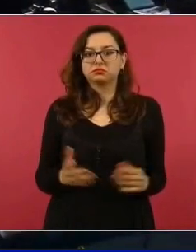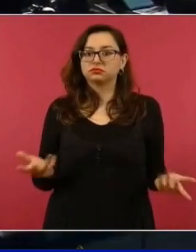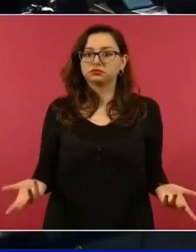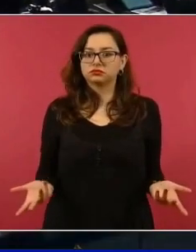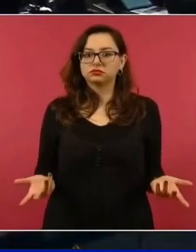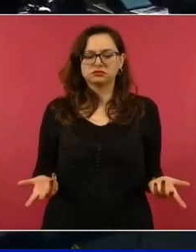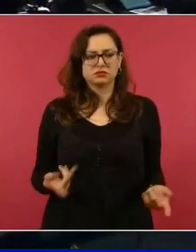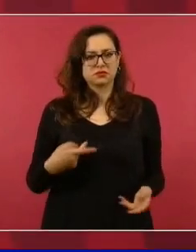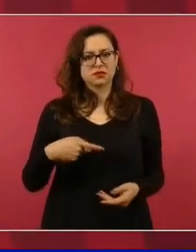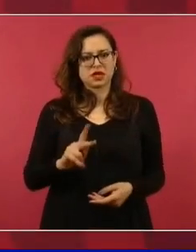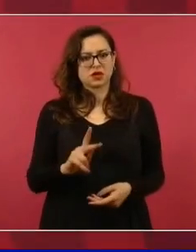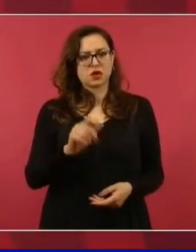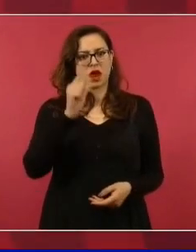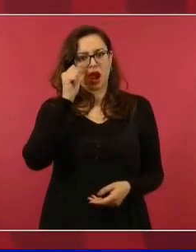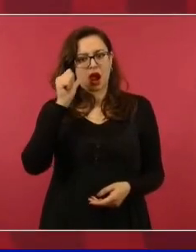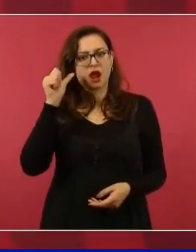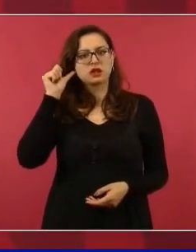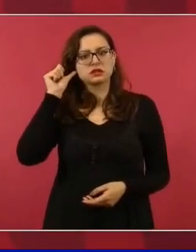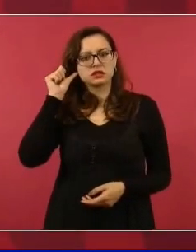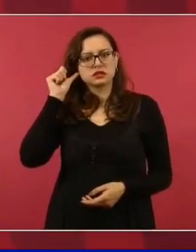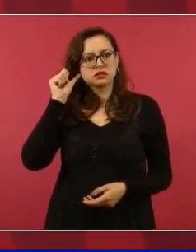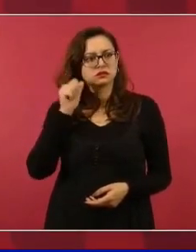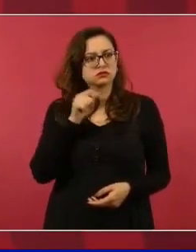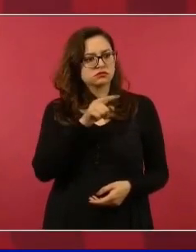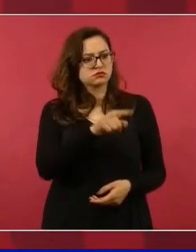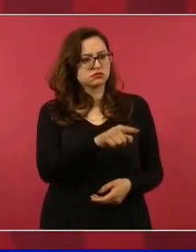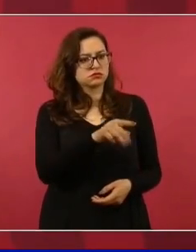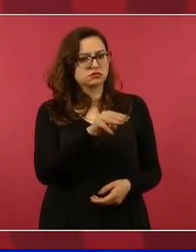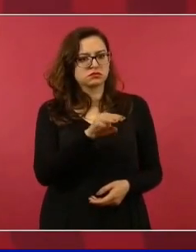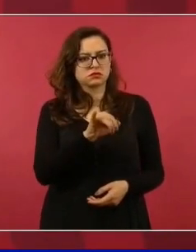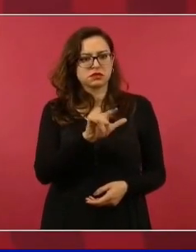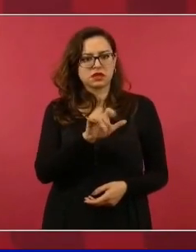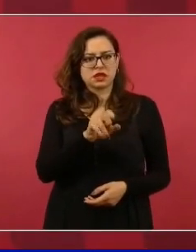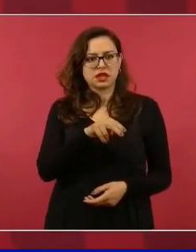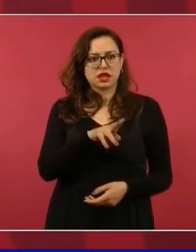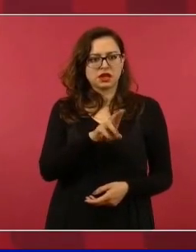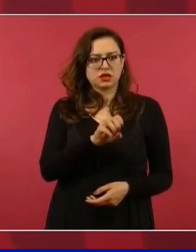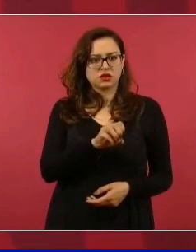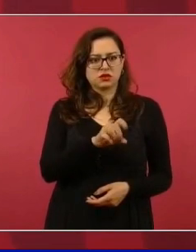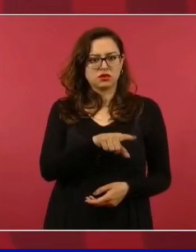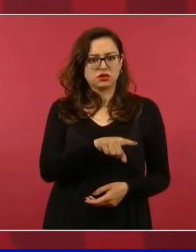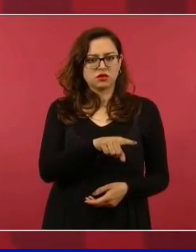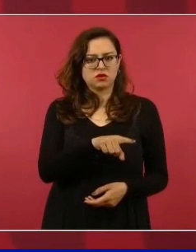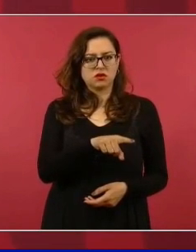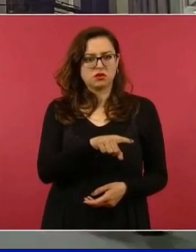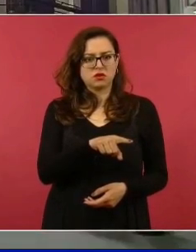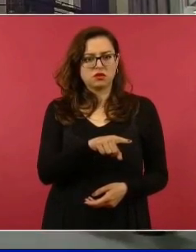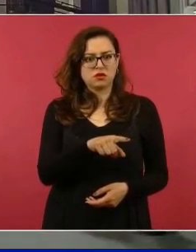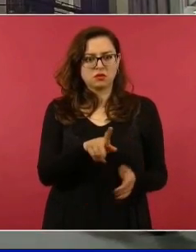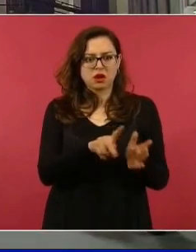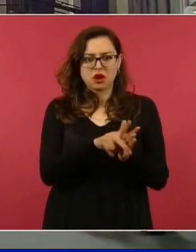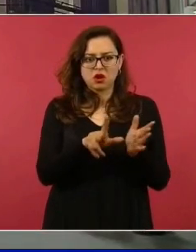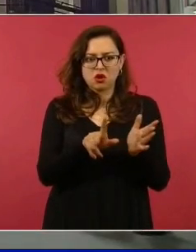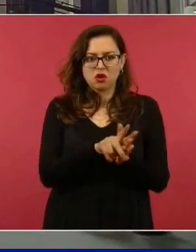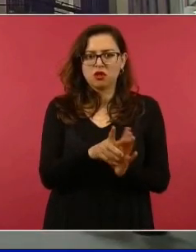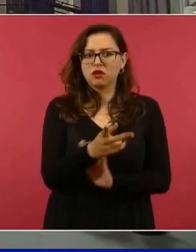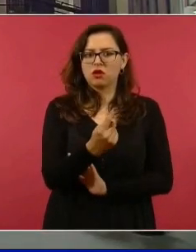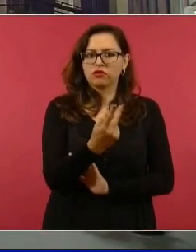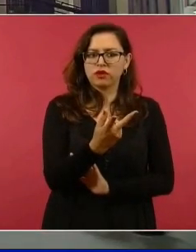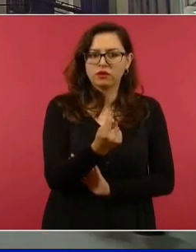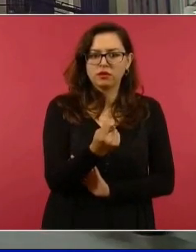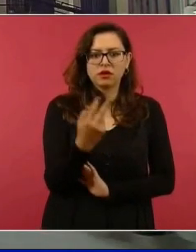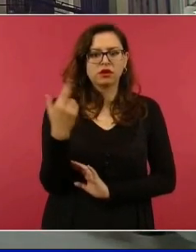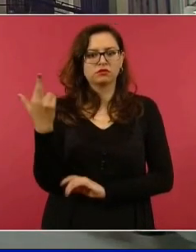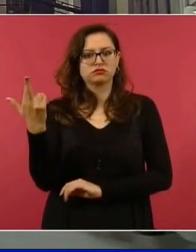No, no, no, no, ¡no!, ¿no?